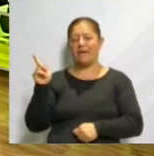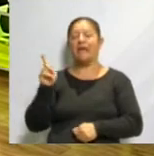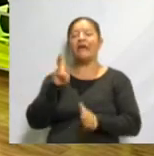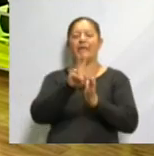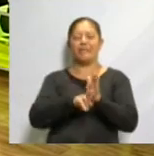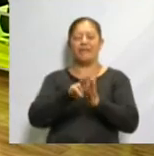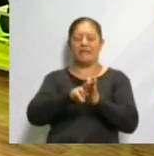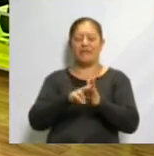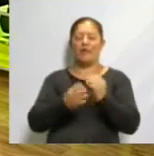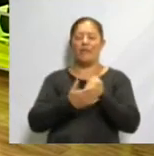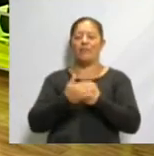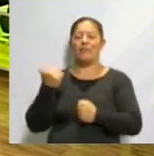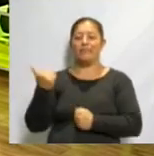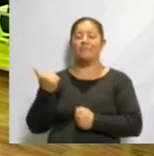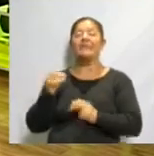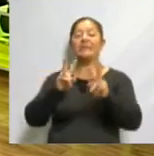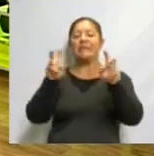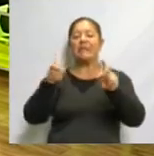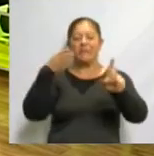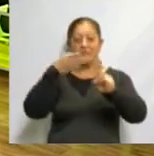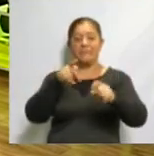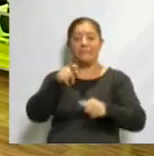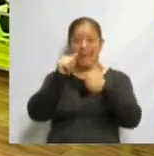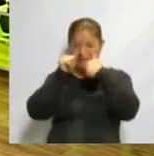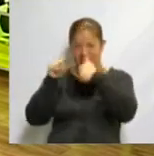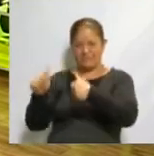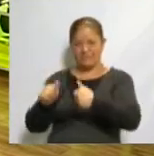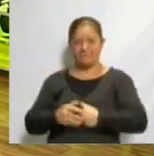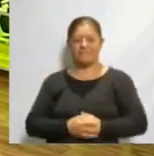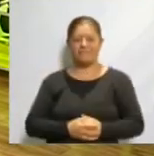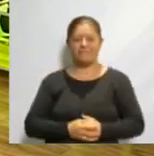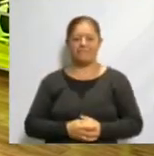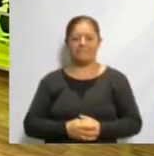cápsula que hablará sobre esto. ¡Pongan mucha atención!